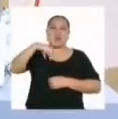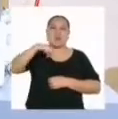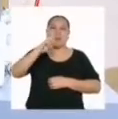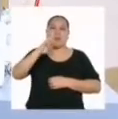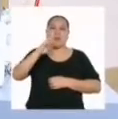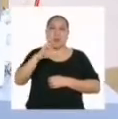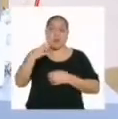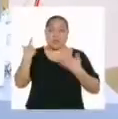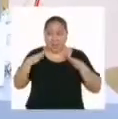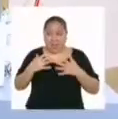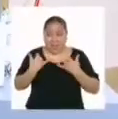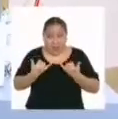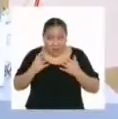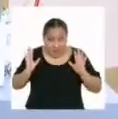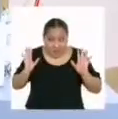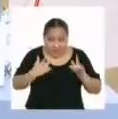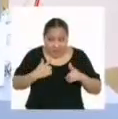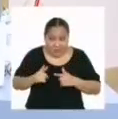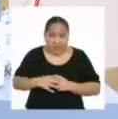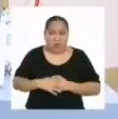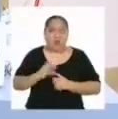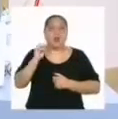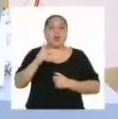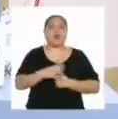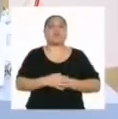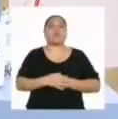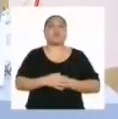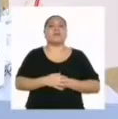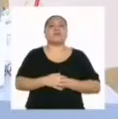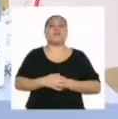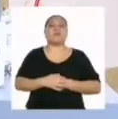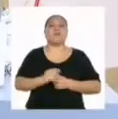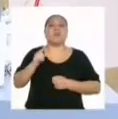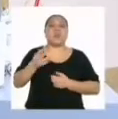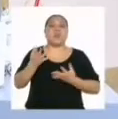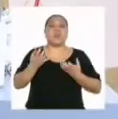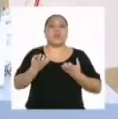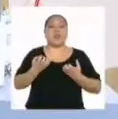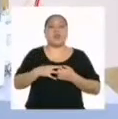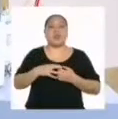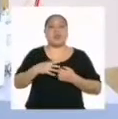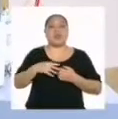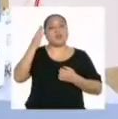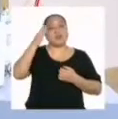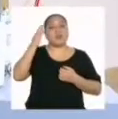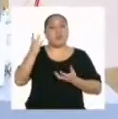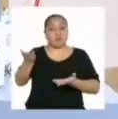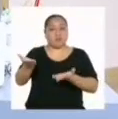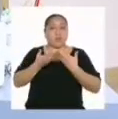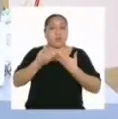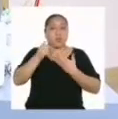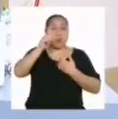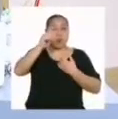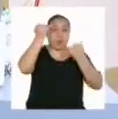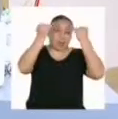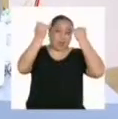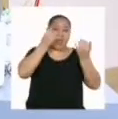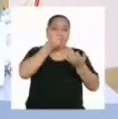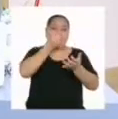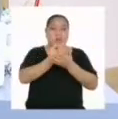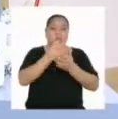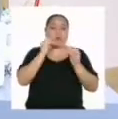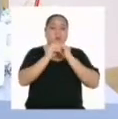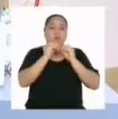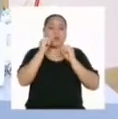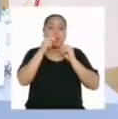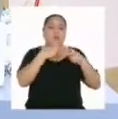Ya, ¿ahora sí? Muy bien, te llamo porque queremos saber si nos regalas una de tus grandes ideas para solucionar este problema en